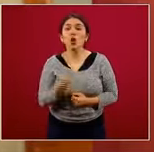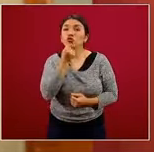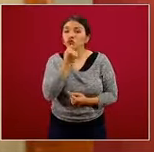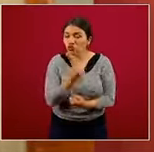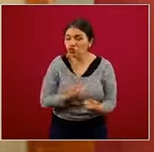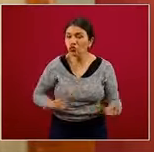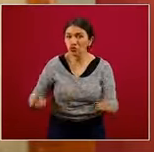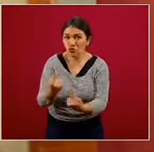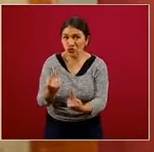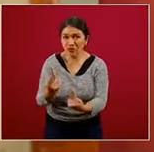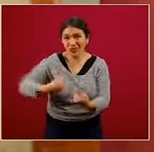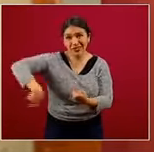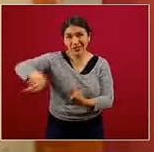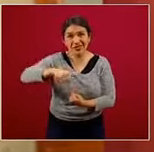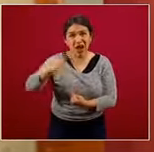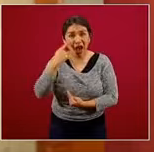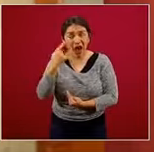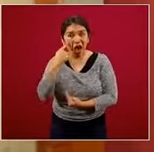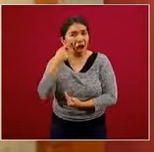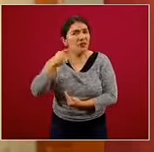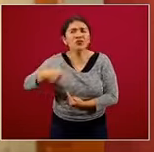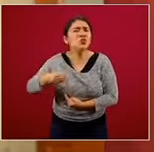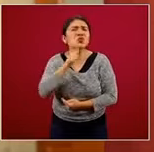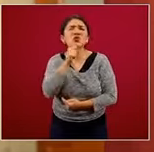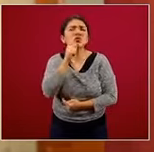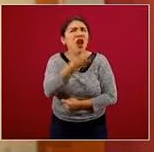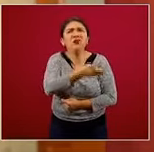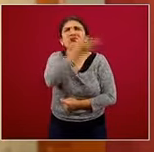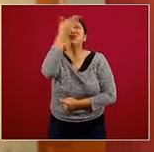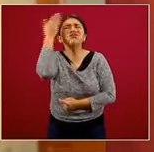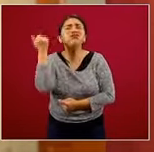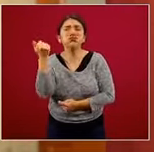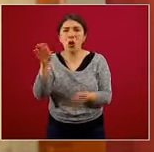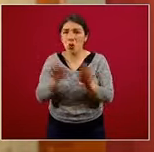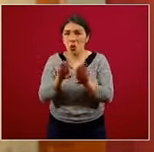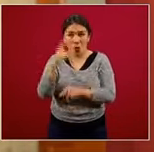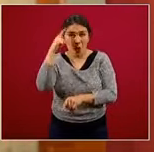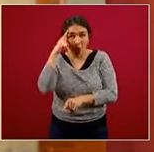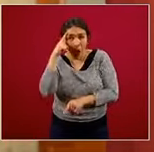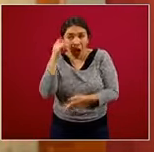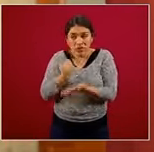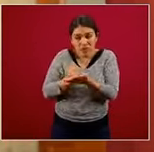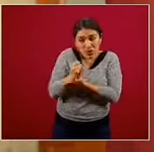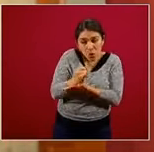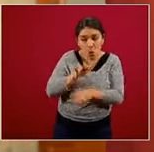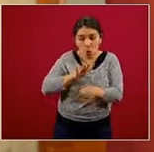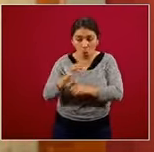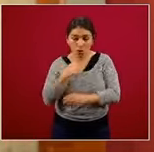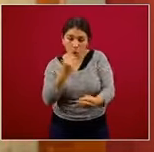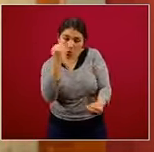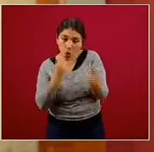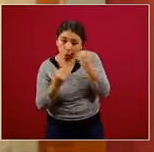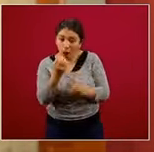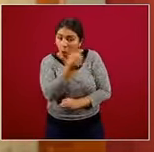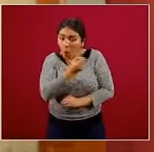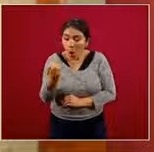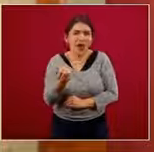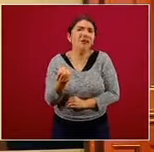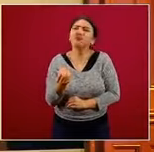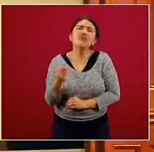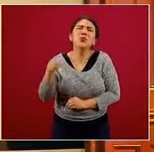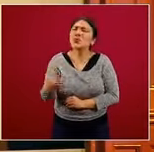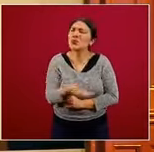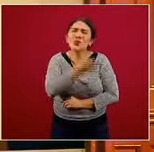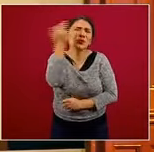menores de edad, los niños, no tienen todavía la madurez para tomar decisiones sobre los alimentos que les